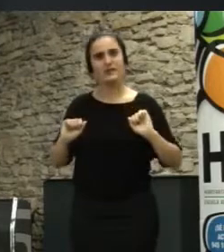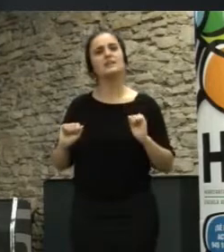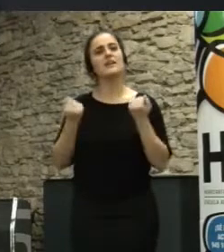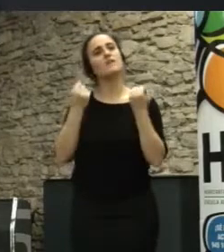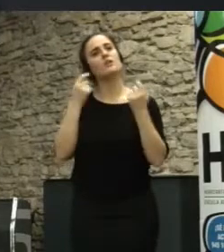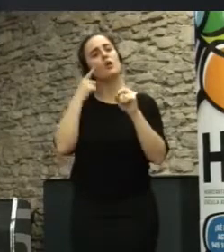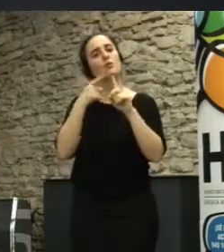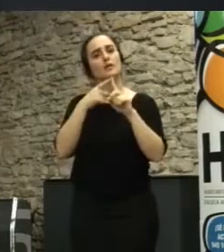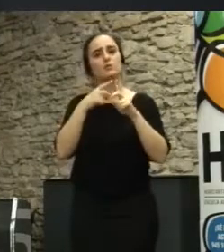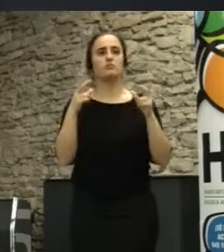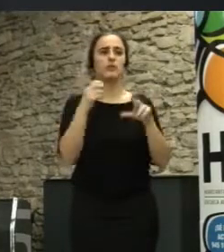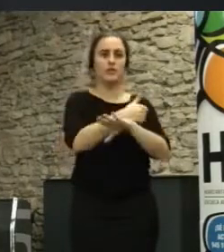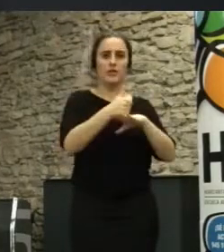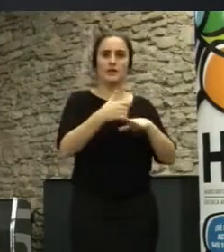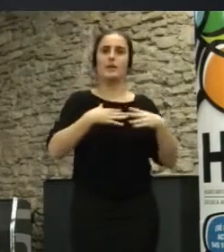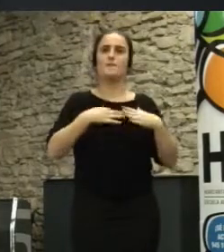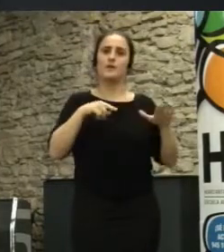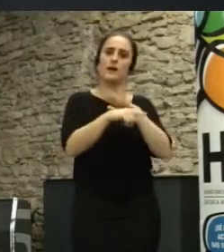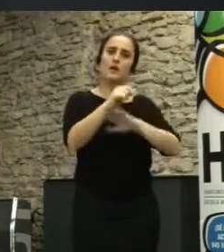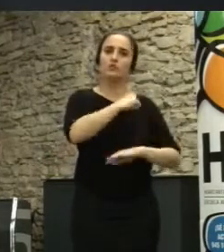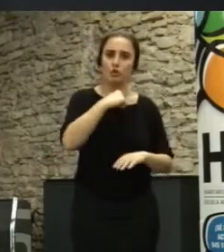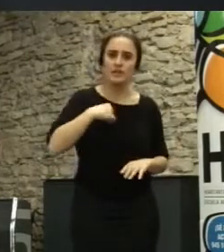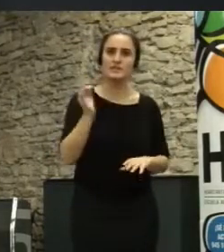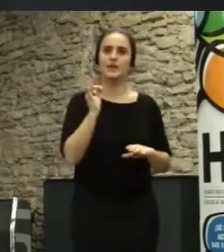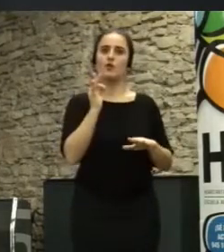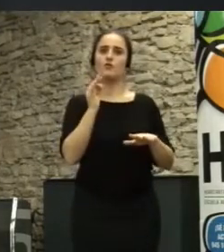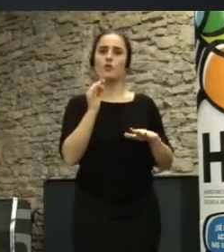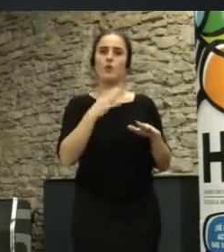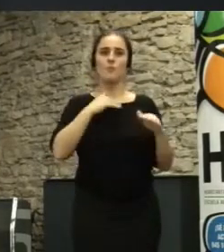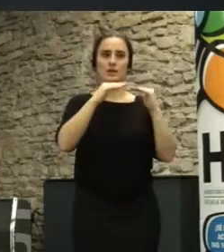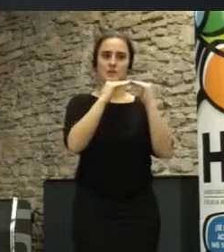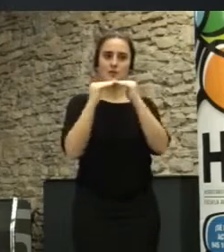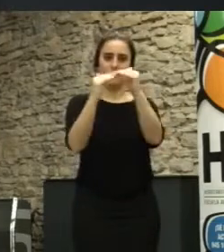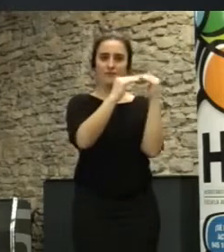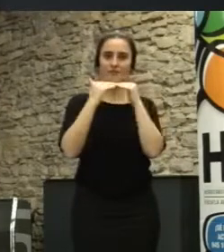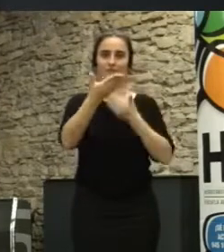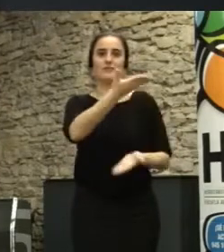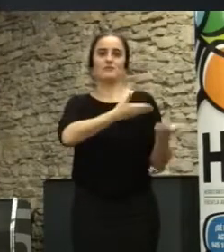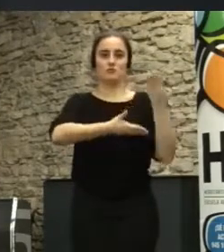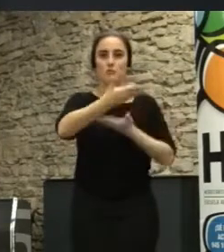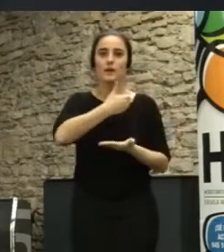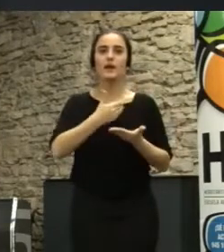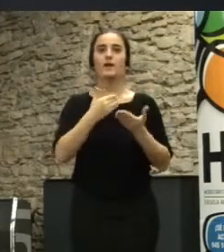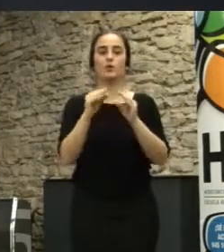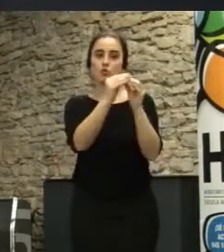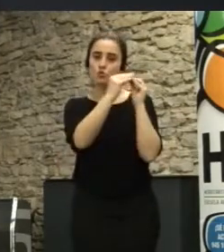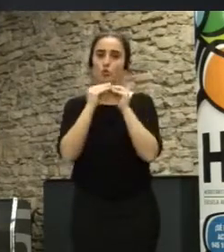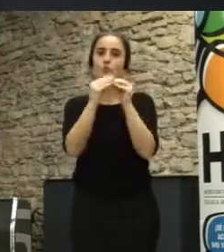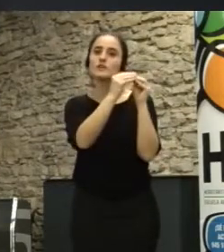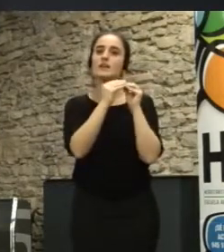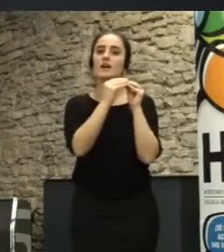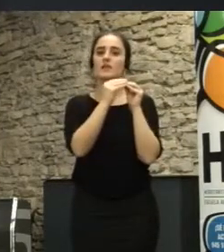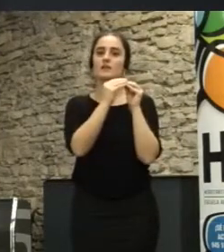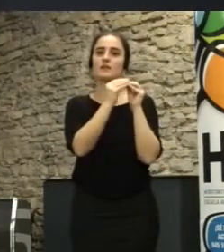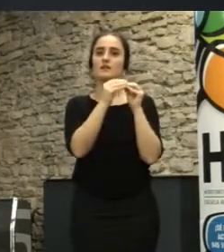esta ciudadanía en red esta horizontalidad estas nuevas formas de cooperar esta vida comunitaria esta intervención comunitaria